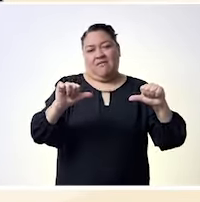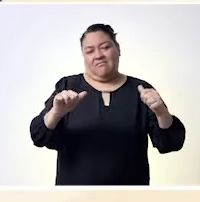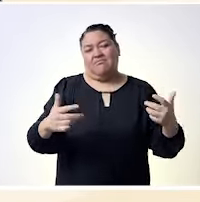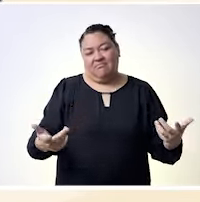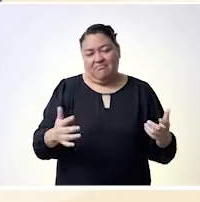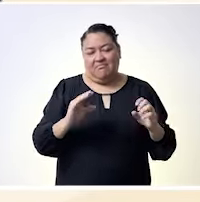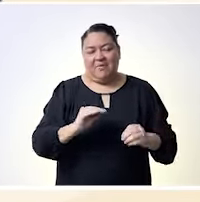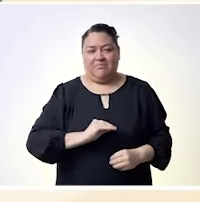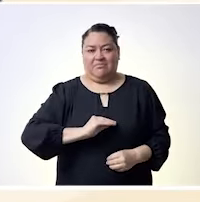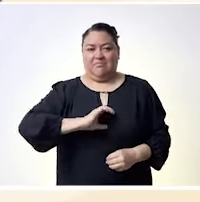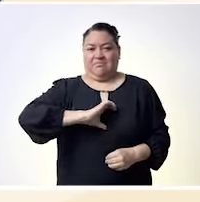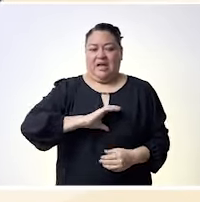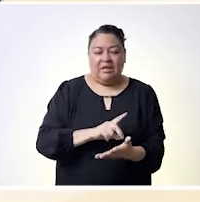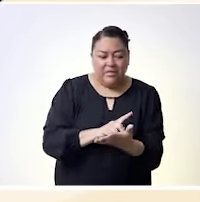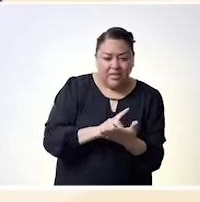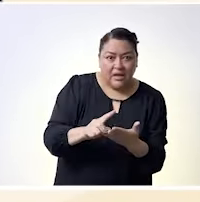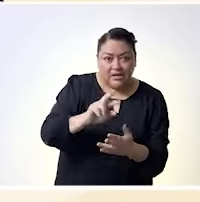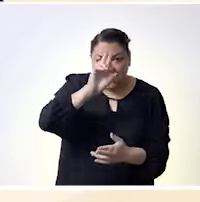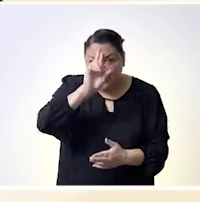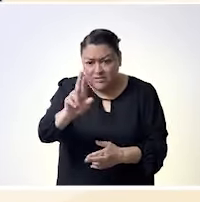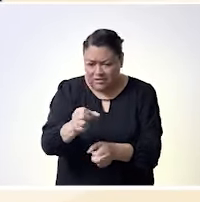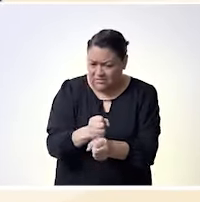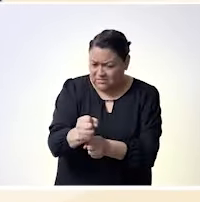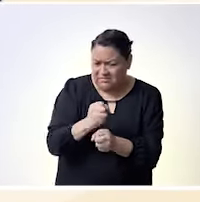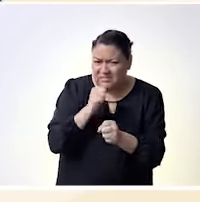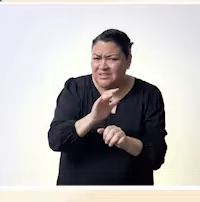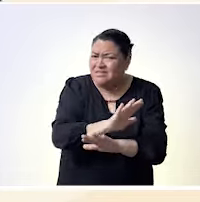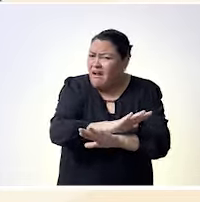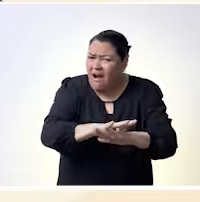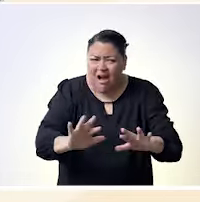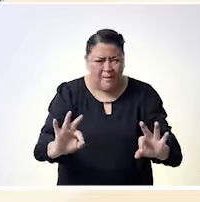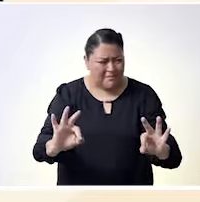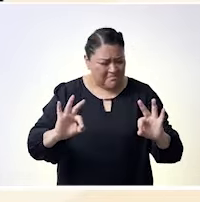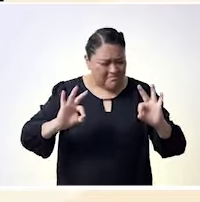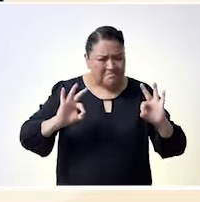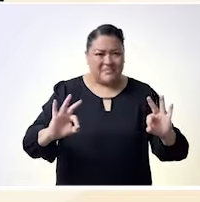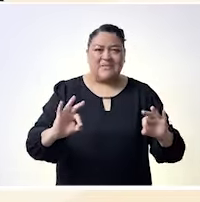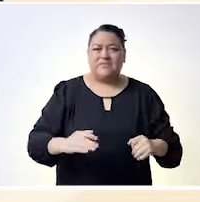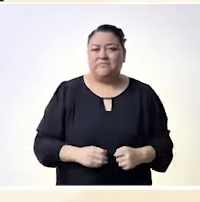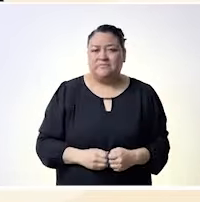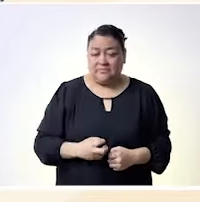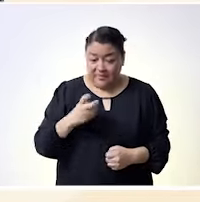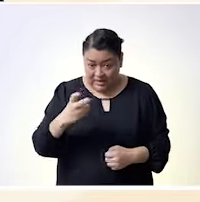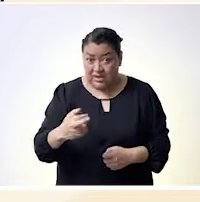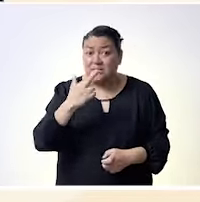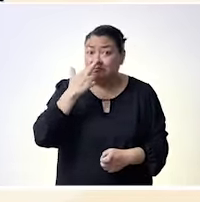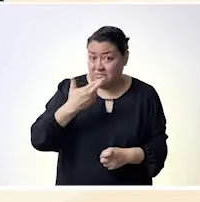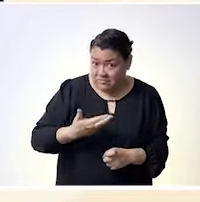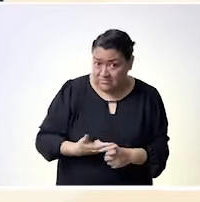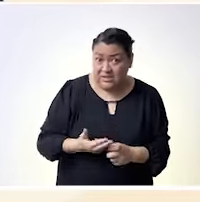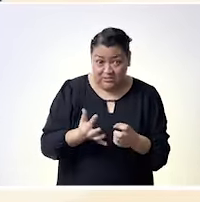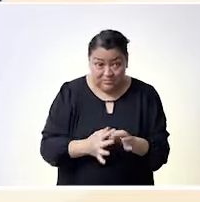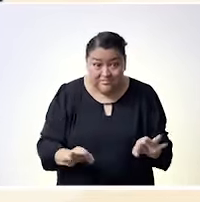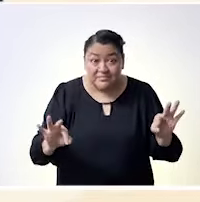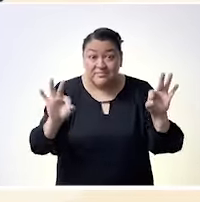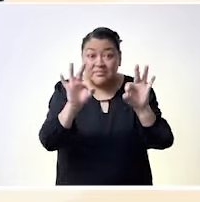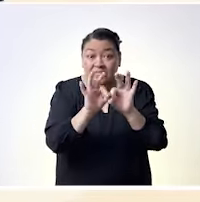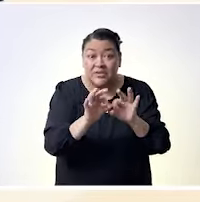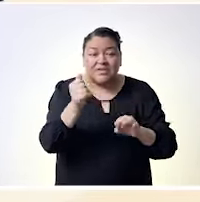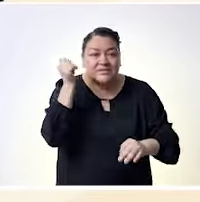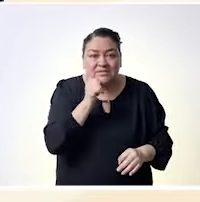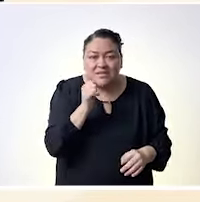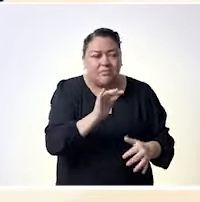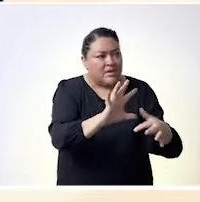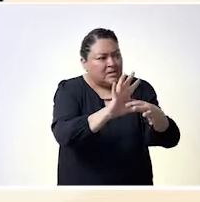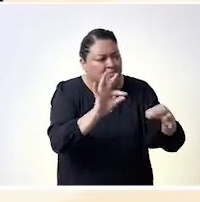hay espacios y entonces de repente hay una que parece que se pelea con la otra para ocuparlo pero es la visión que nos dan